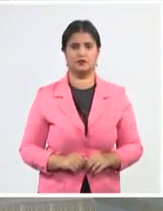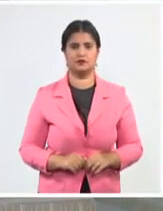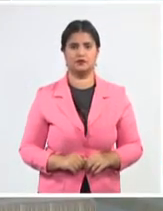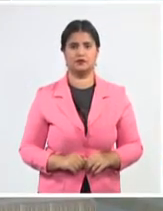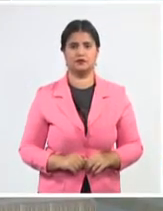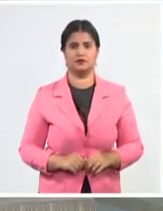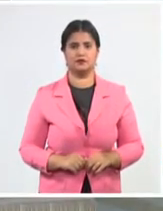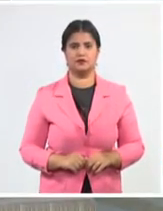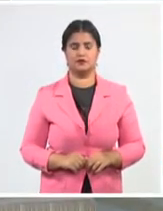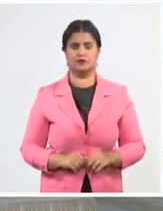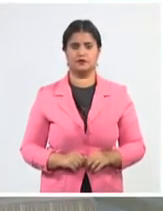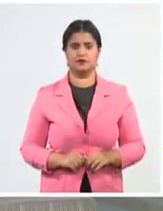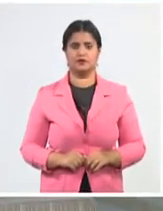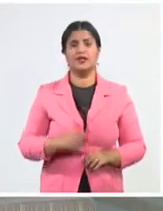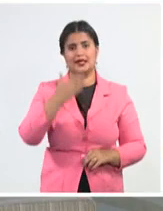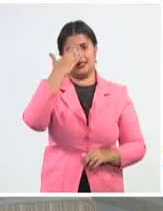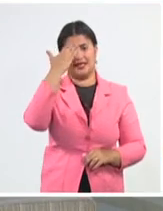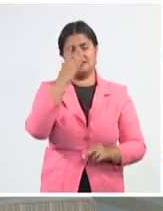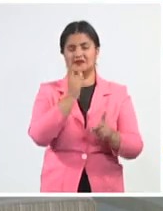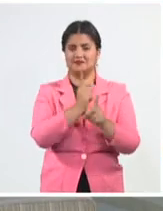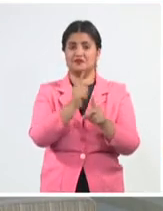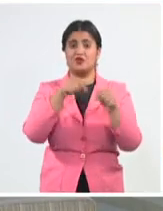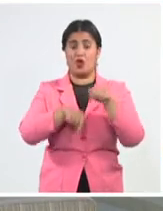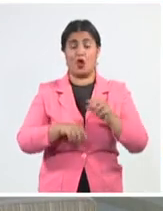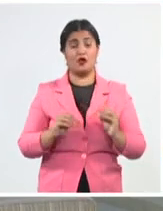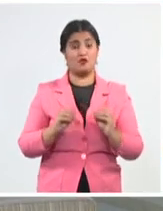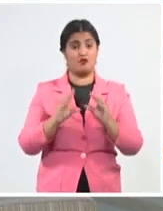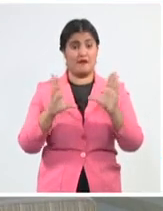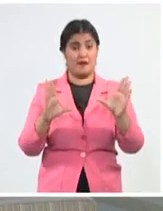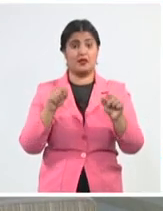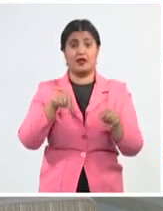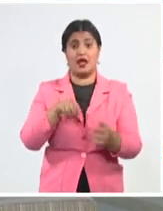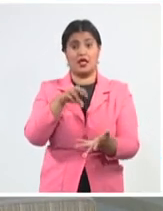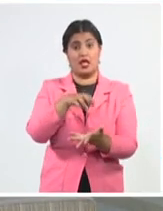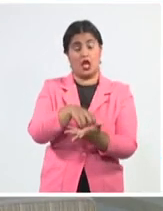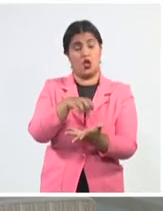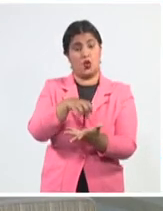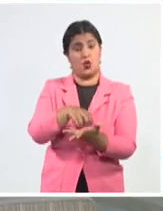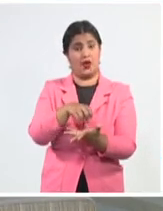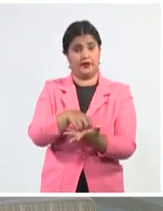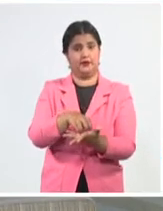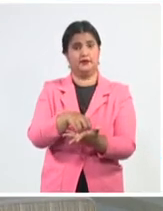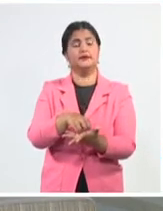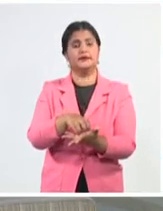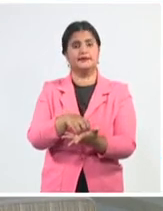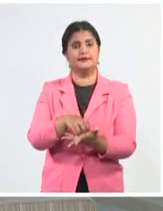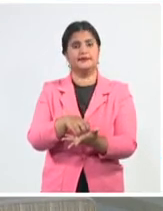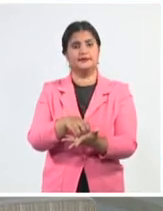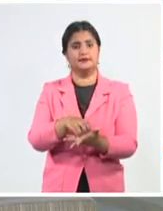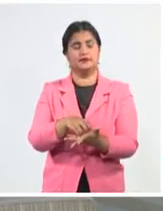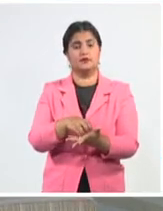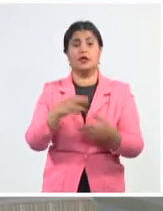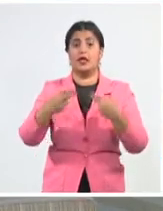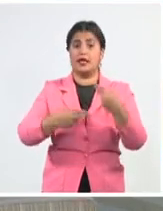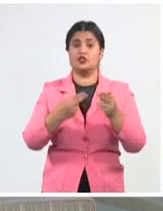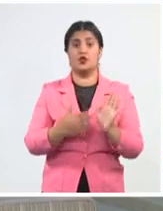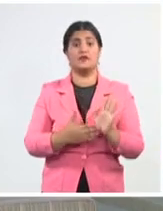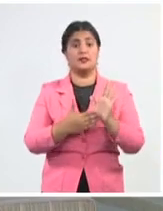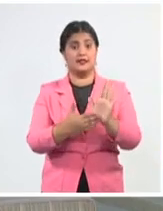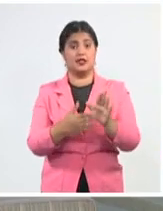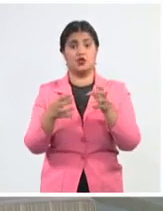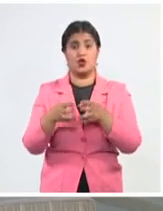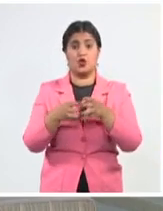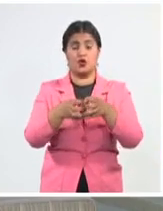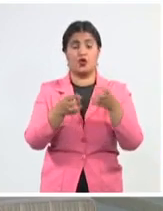Sí, gracias por el contacto. En horas de la mañana tuvo lugar aquí en el Centro de Prensa Internacional la presentación por un grupo de expertos de la